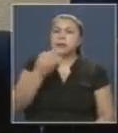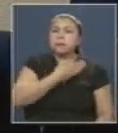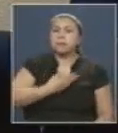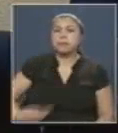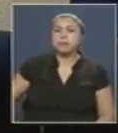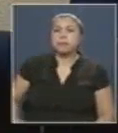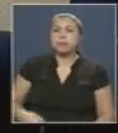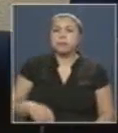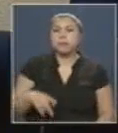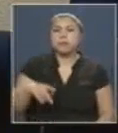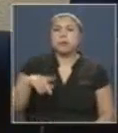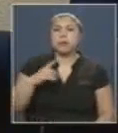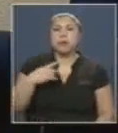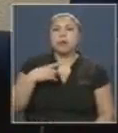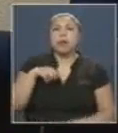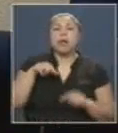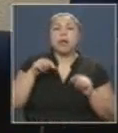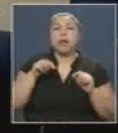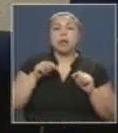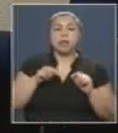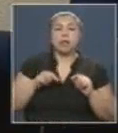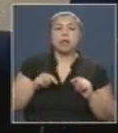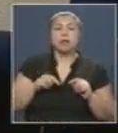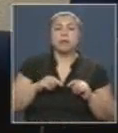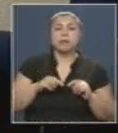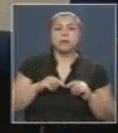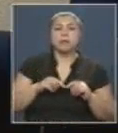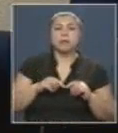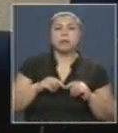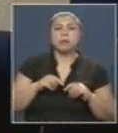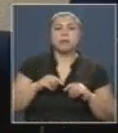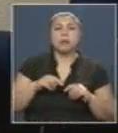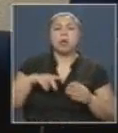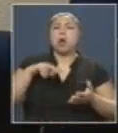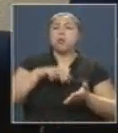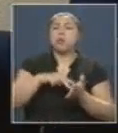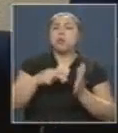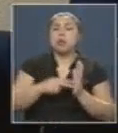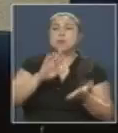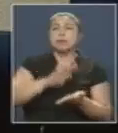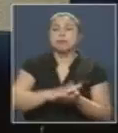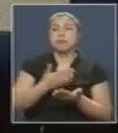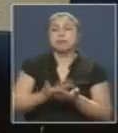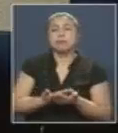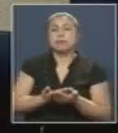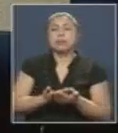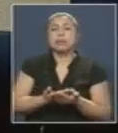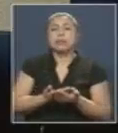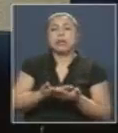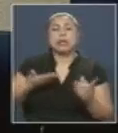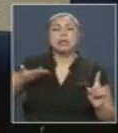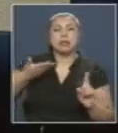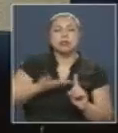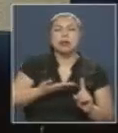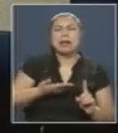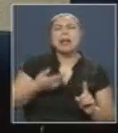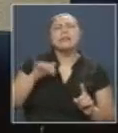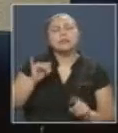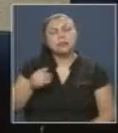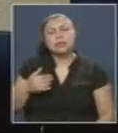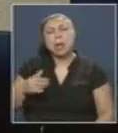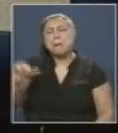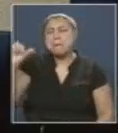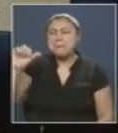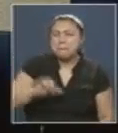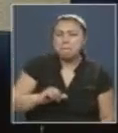Así que sé que, aparte de esto, tenemos un problema de salud y de atención. Tenemos una mala atención de salud,